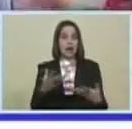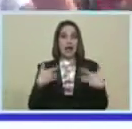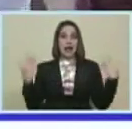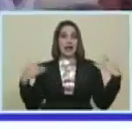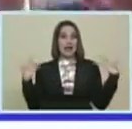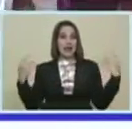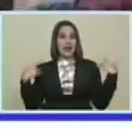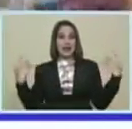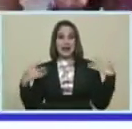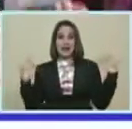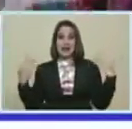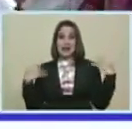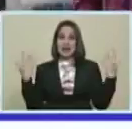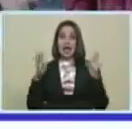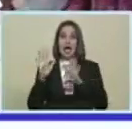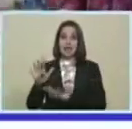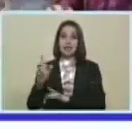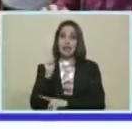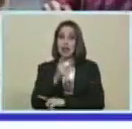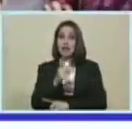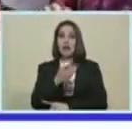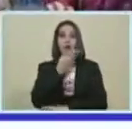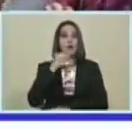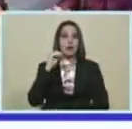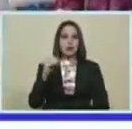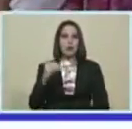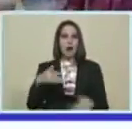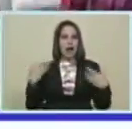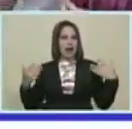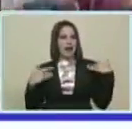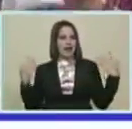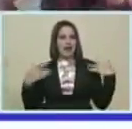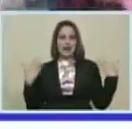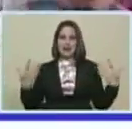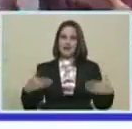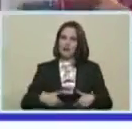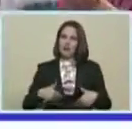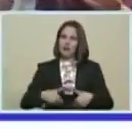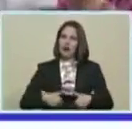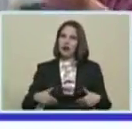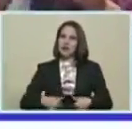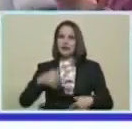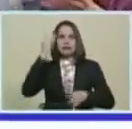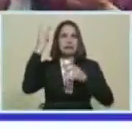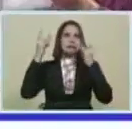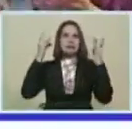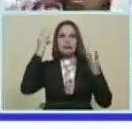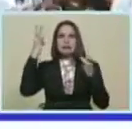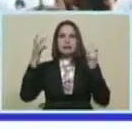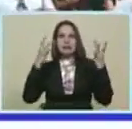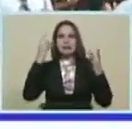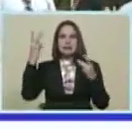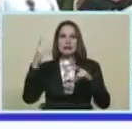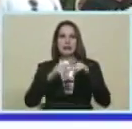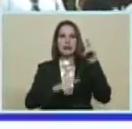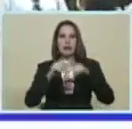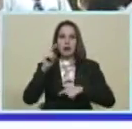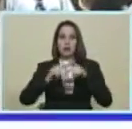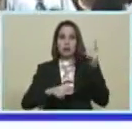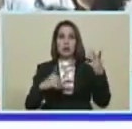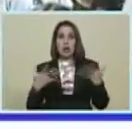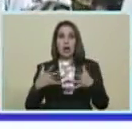Así debe ser La juventud Muy alegre Combativa Llena de creatividad De energía De amor